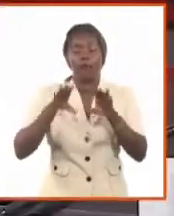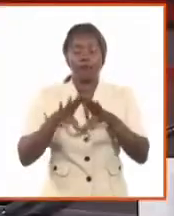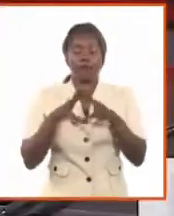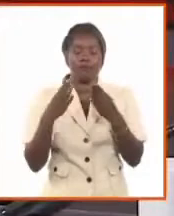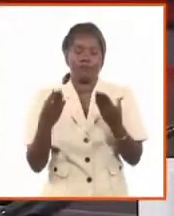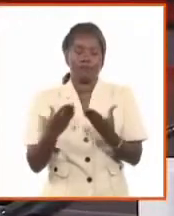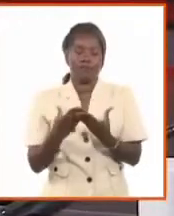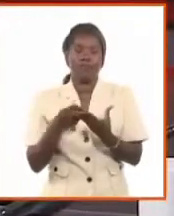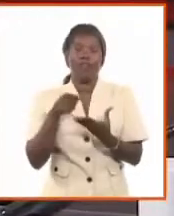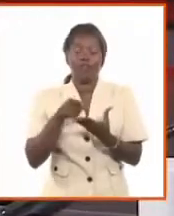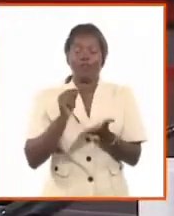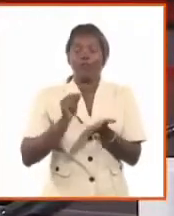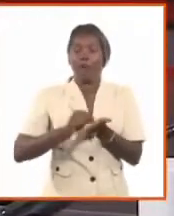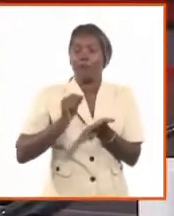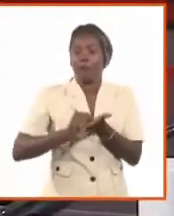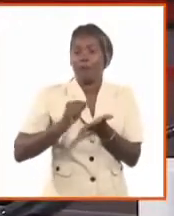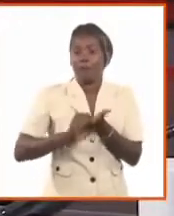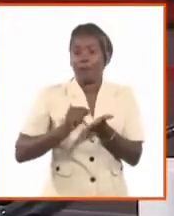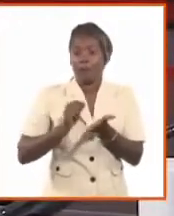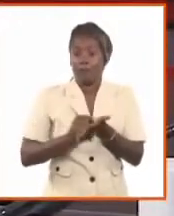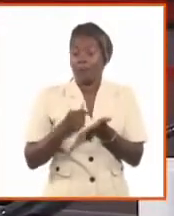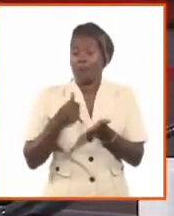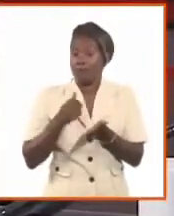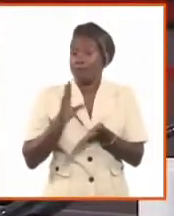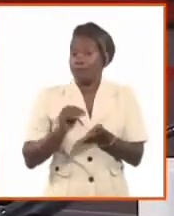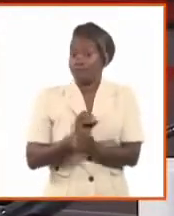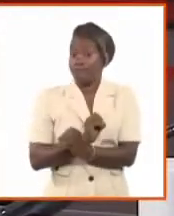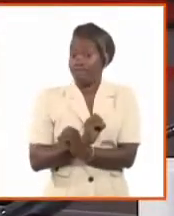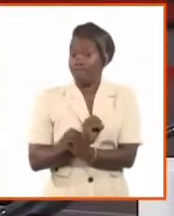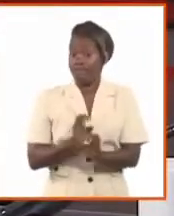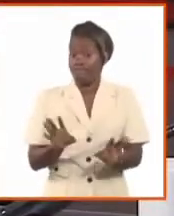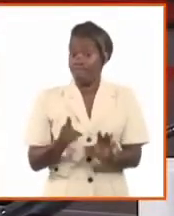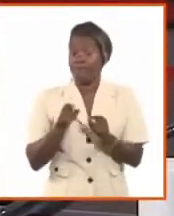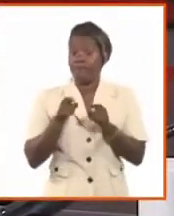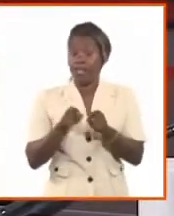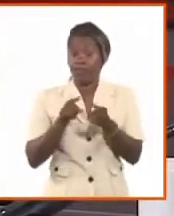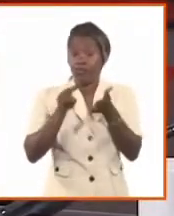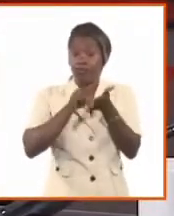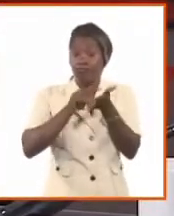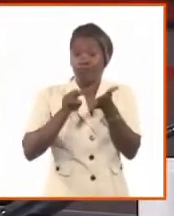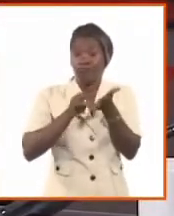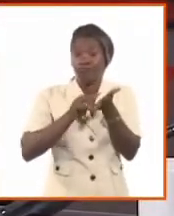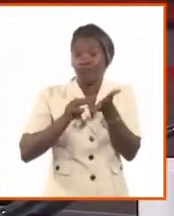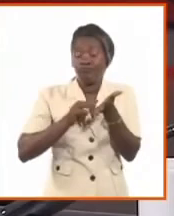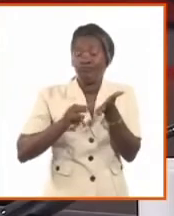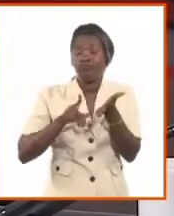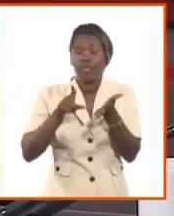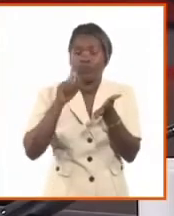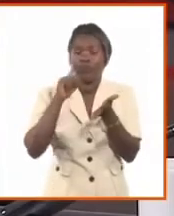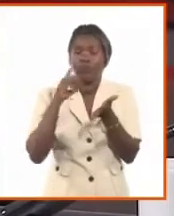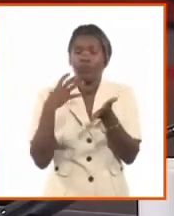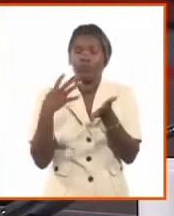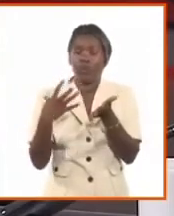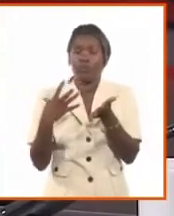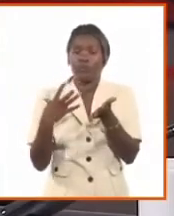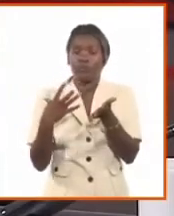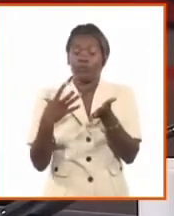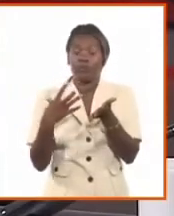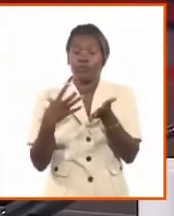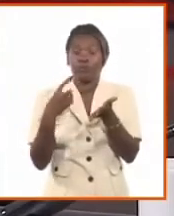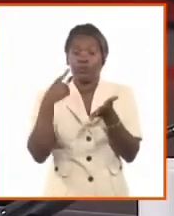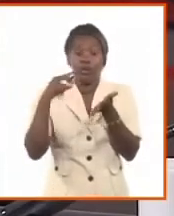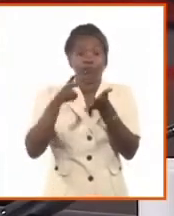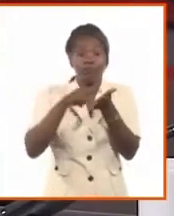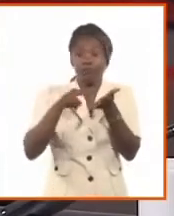es que, y en esto quiero hacer especial énfasis, esa lectura, esa lectura del código tiene que ser no solo con los ojos.